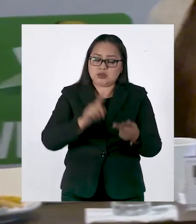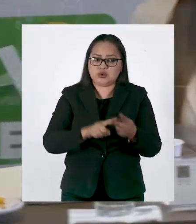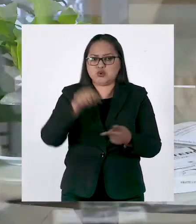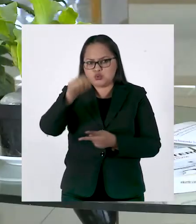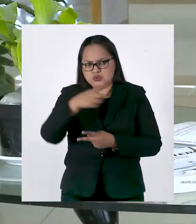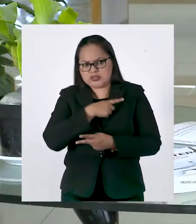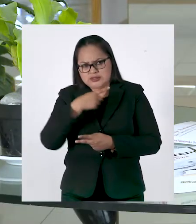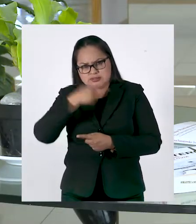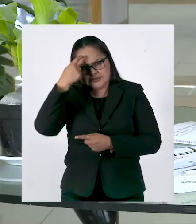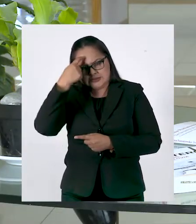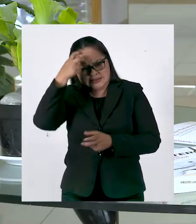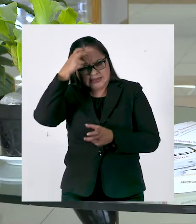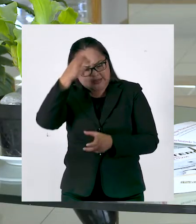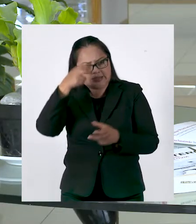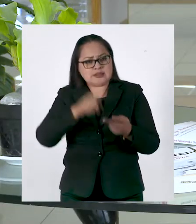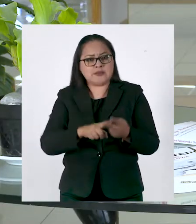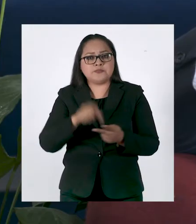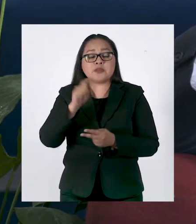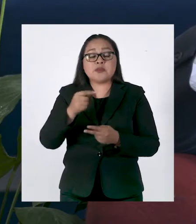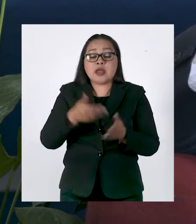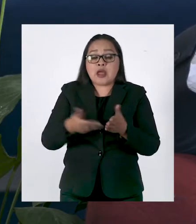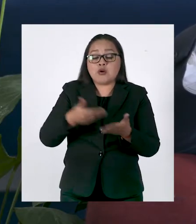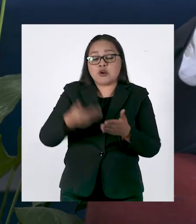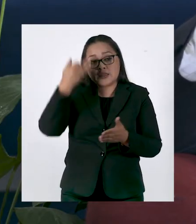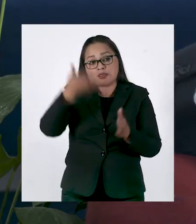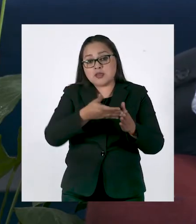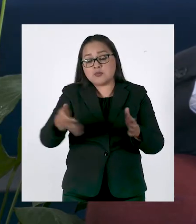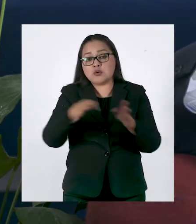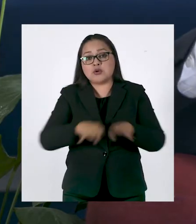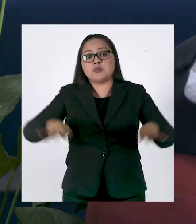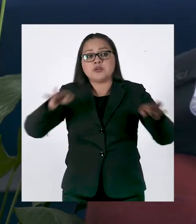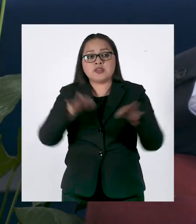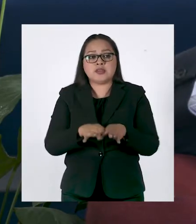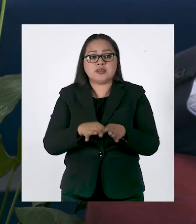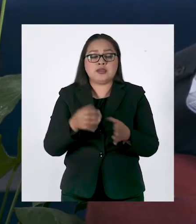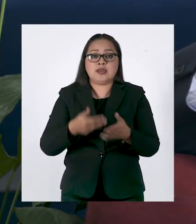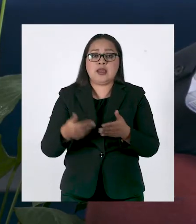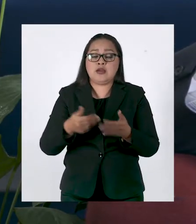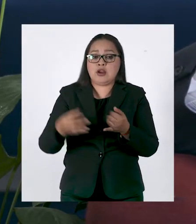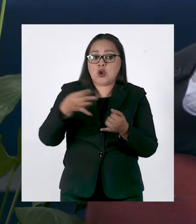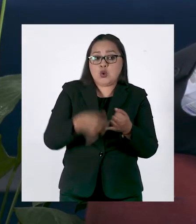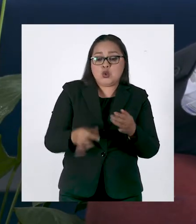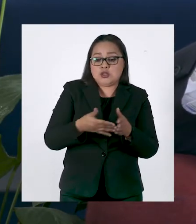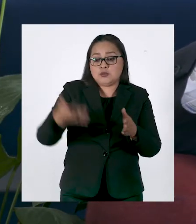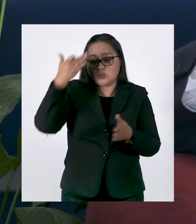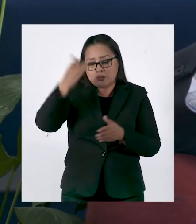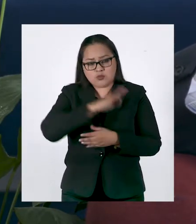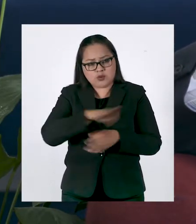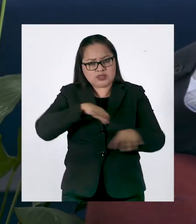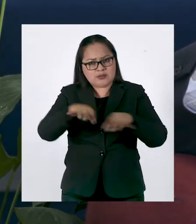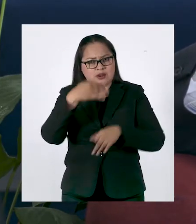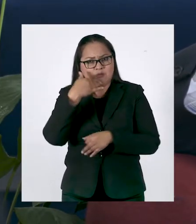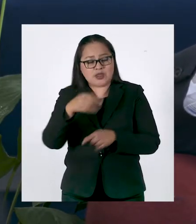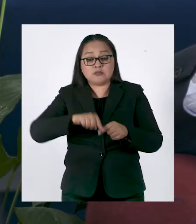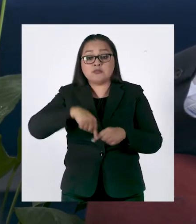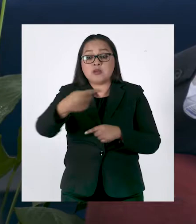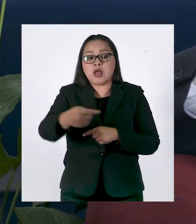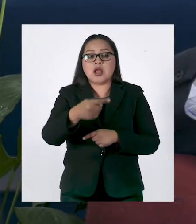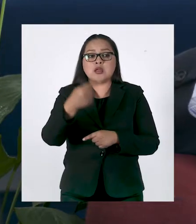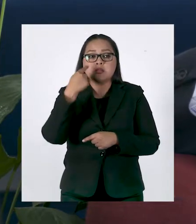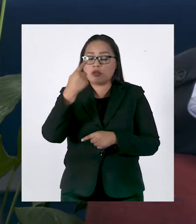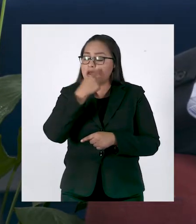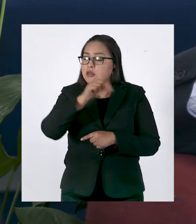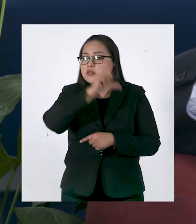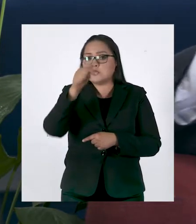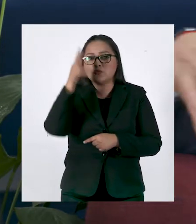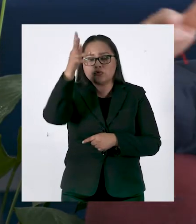nada con respeto, con inteligencia, sí con pasión. Entonces, este periodo es trascendental. Te diría que es el último periodo que nos da posibilidad de